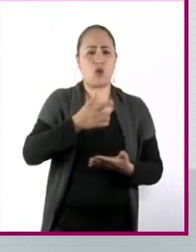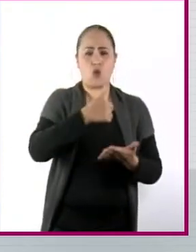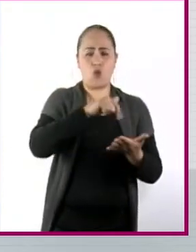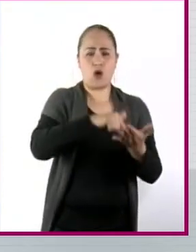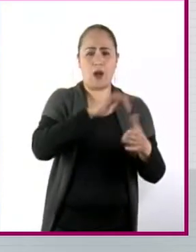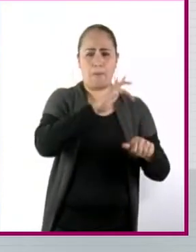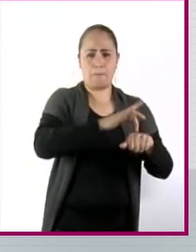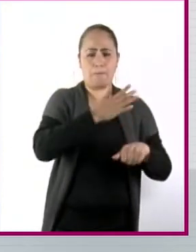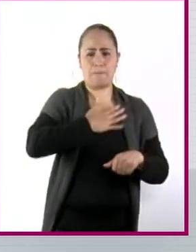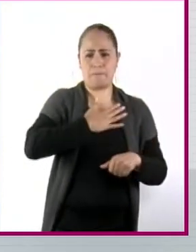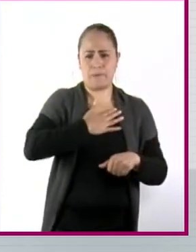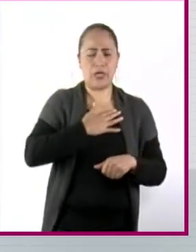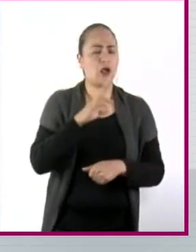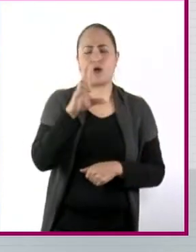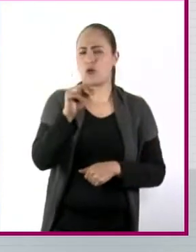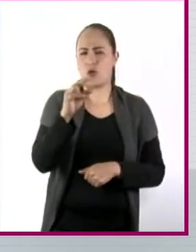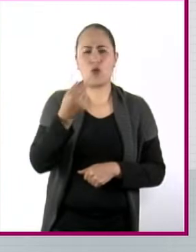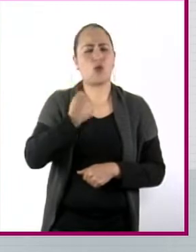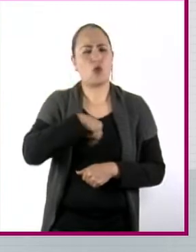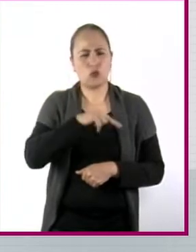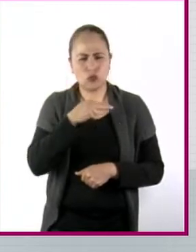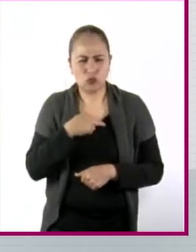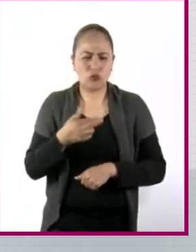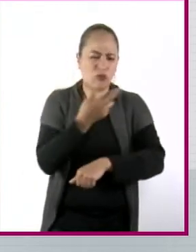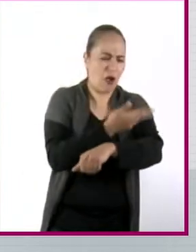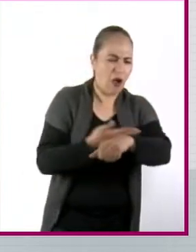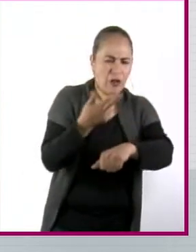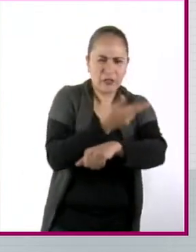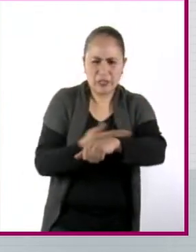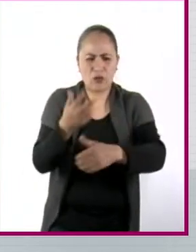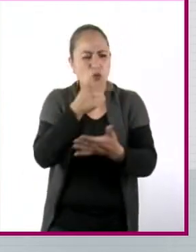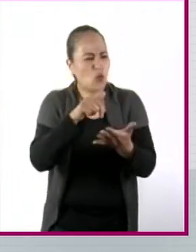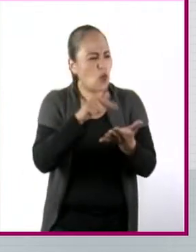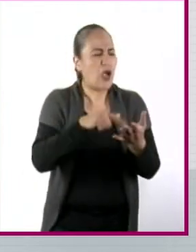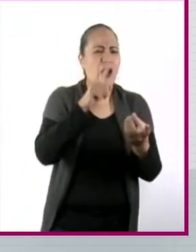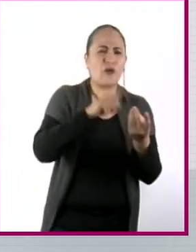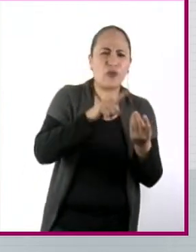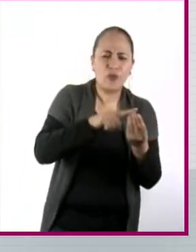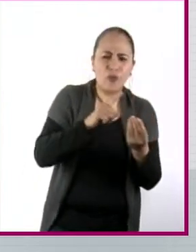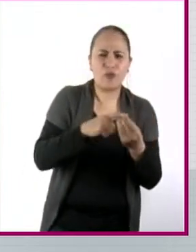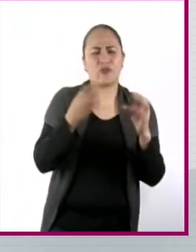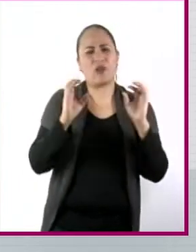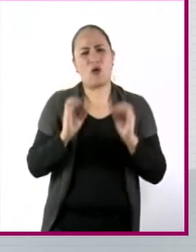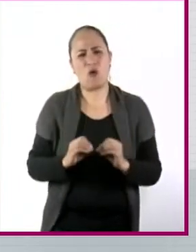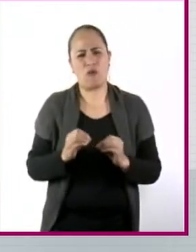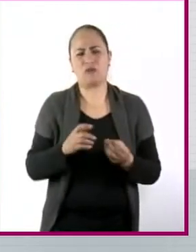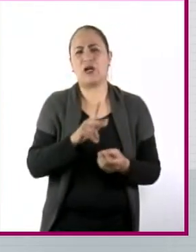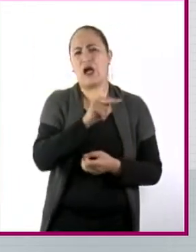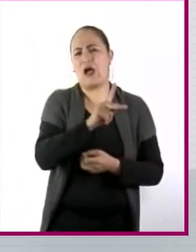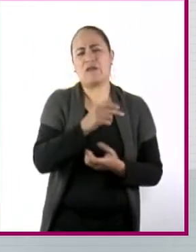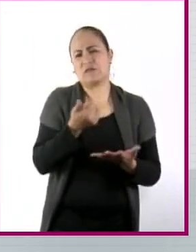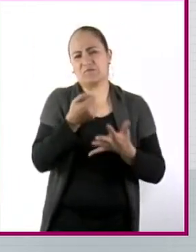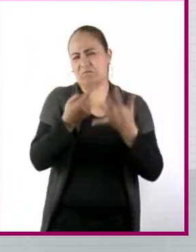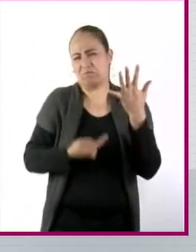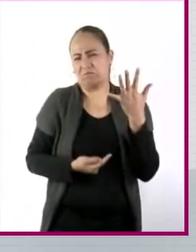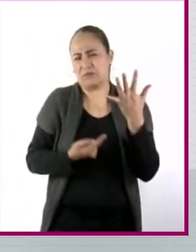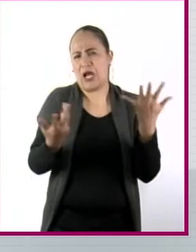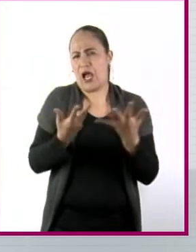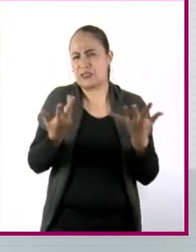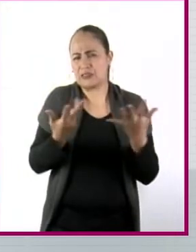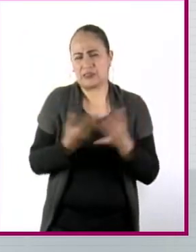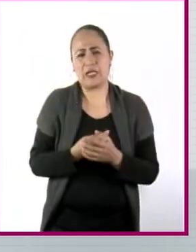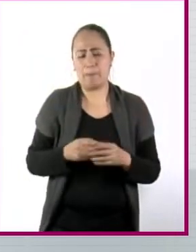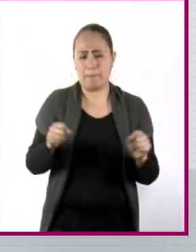creo que nosotros tenemos que empezar a generar estos espacios, estas plataformas, para que más gente con estos